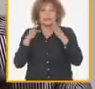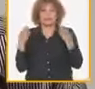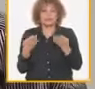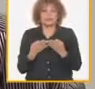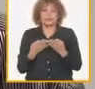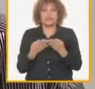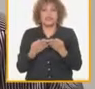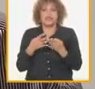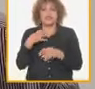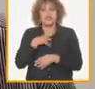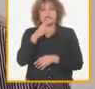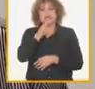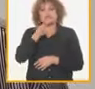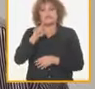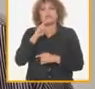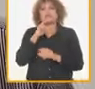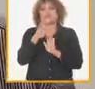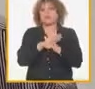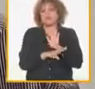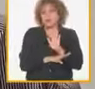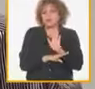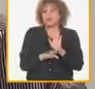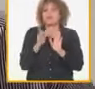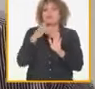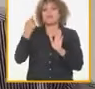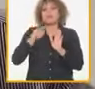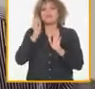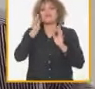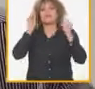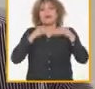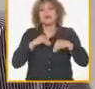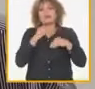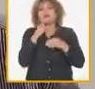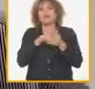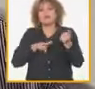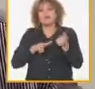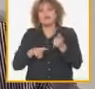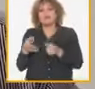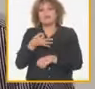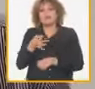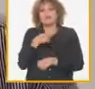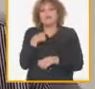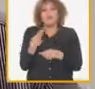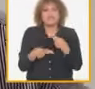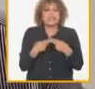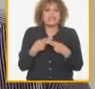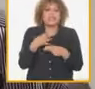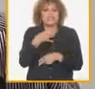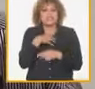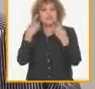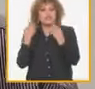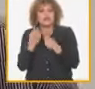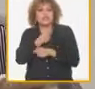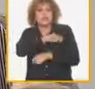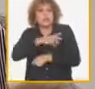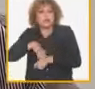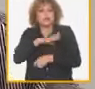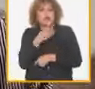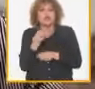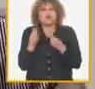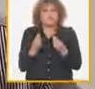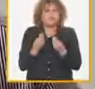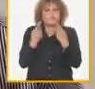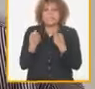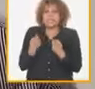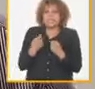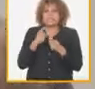programas tenemos que saber en un territorio tenemos que saber en un territorio que yo quiero producir de ese programa que lleva mi pueblo que lleva mi pueblo en ese municipio que cantidad